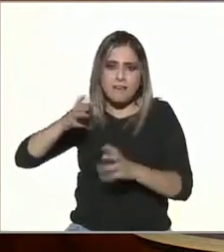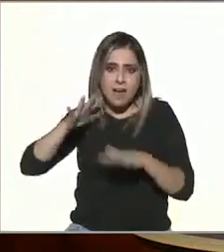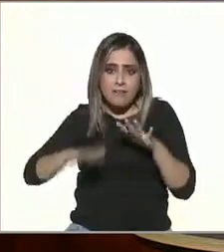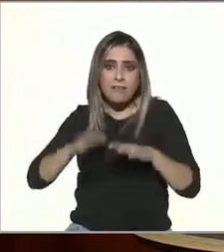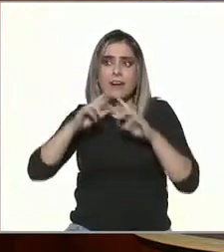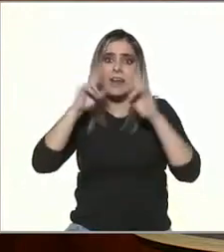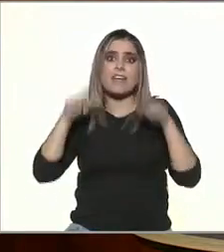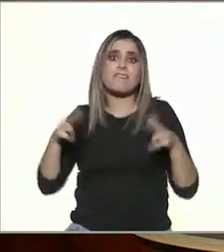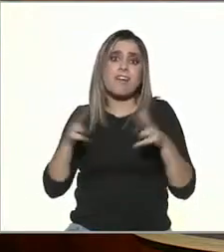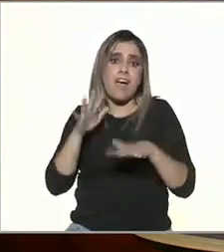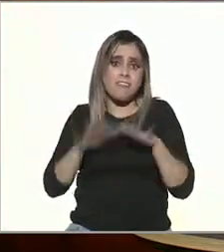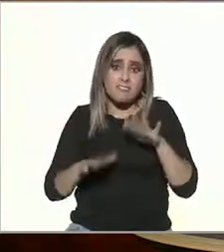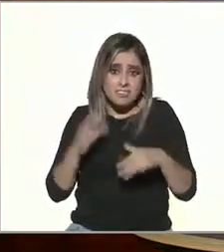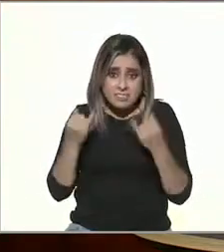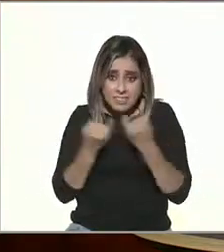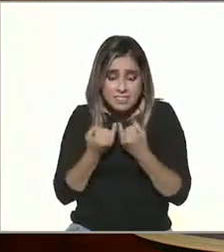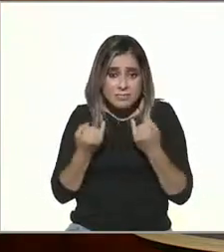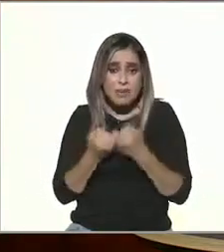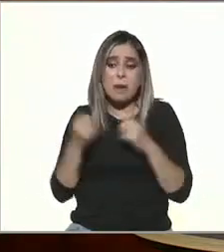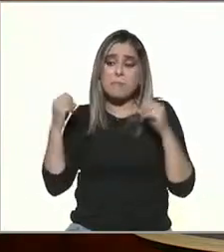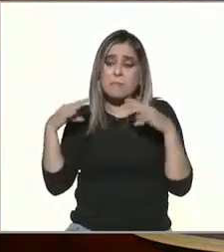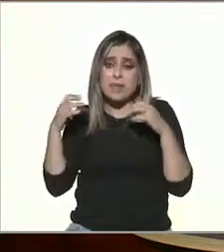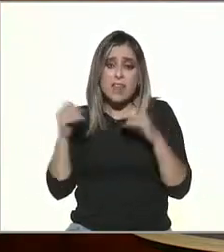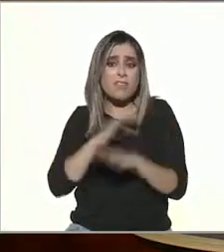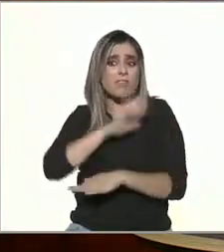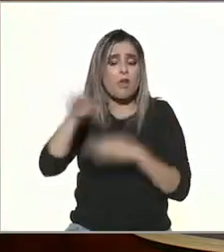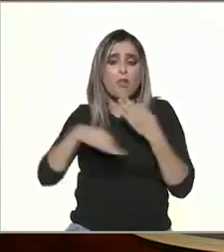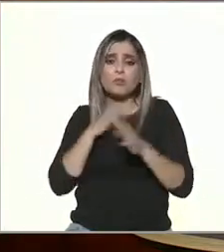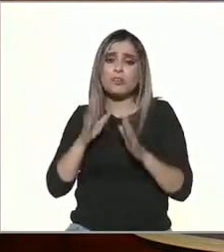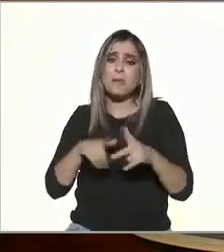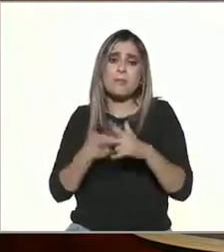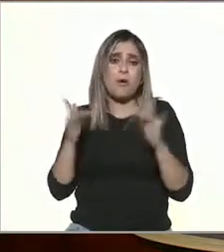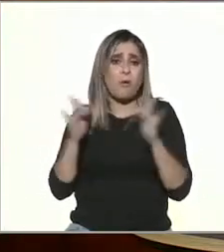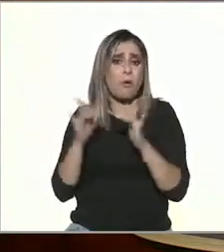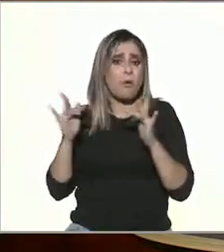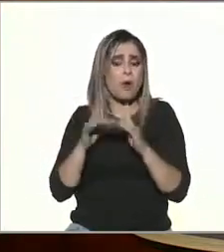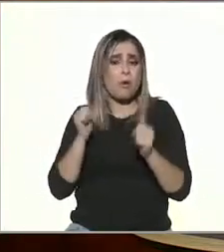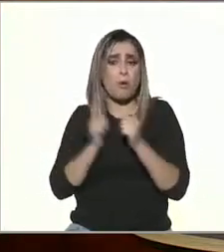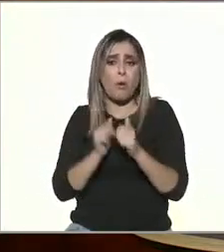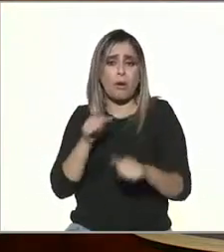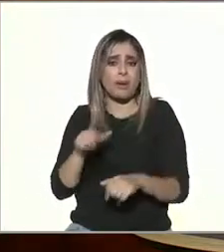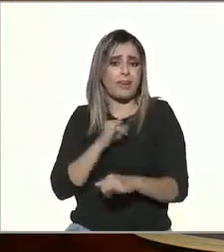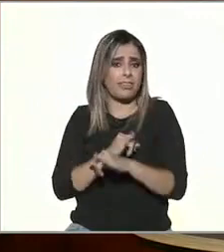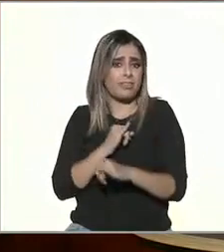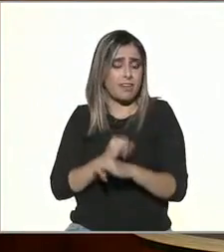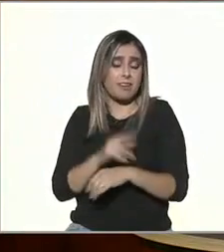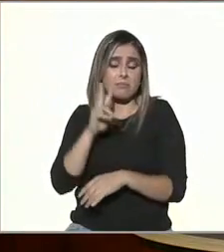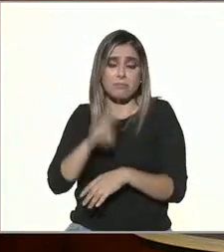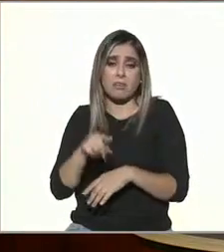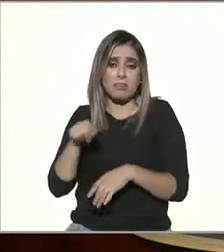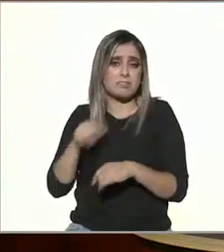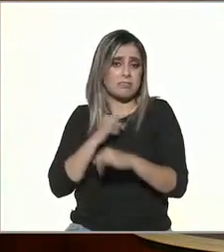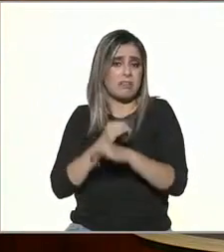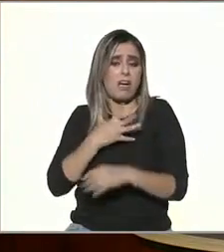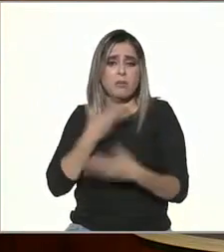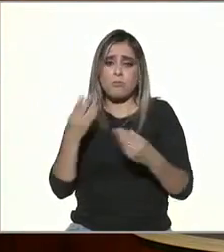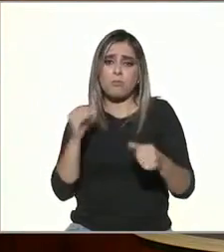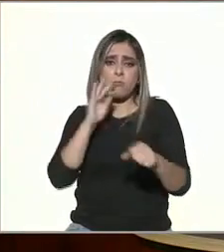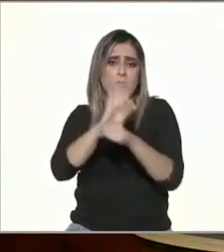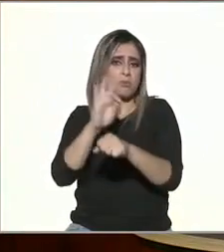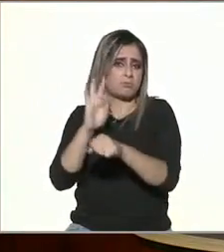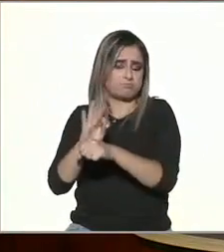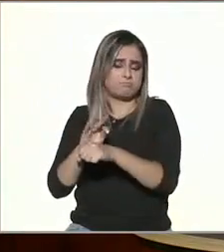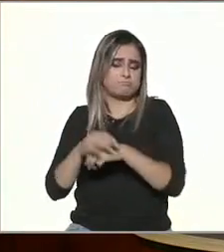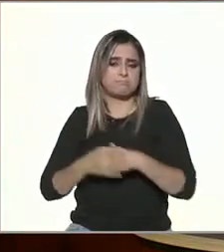refrigeradores los microondas todo ya está conectado o sea también hay que ver las bondades que hoy en día nos ofrece o nos oferta